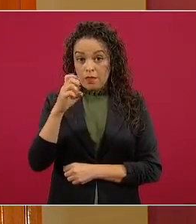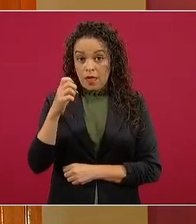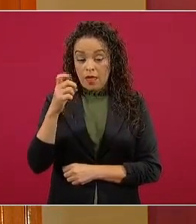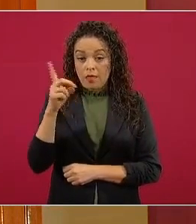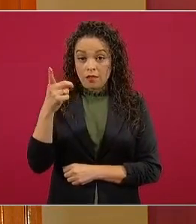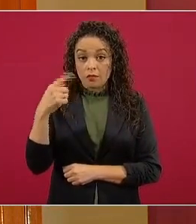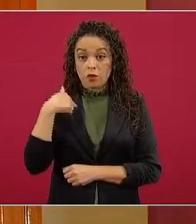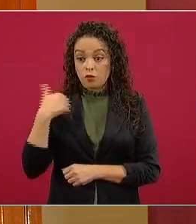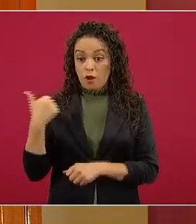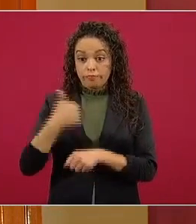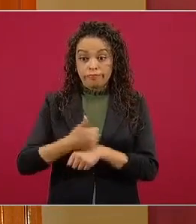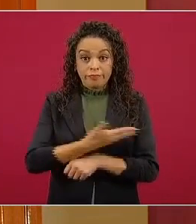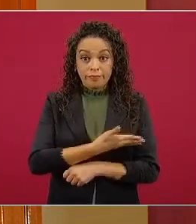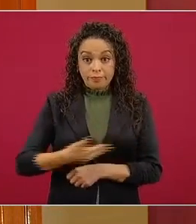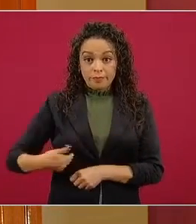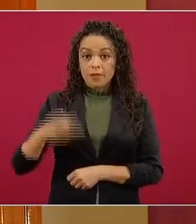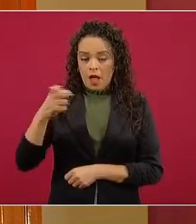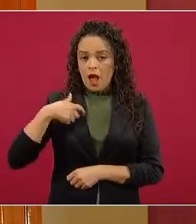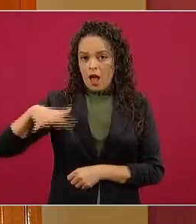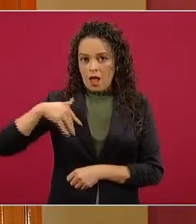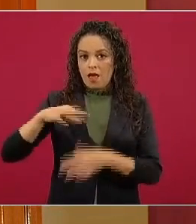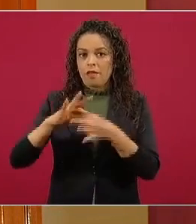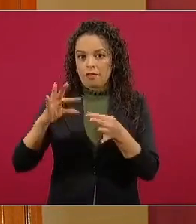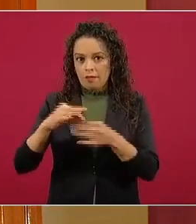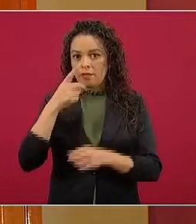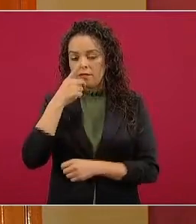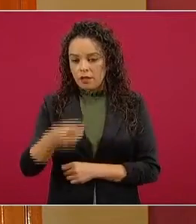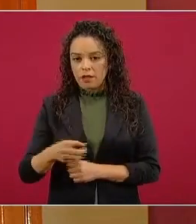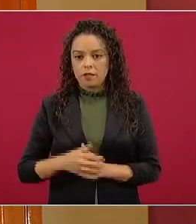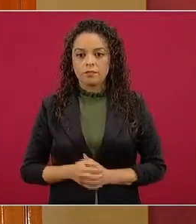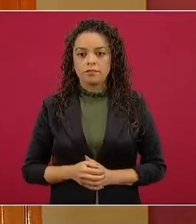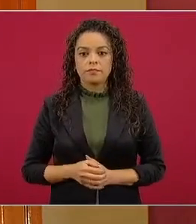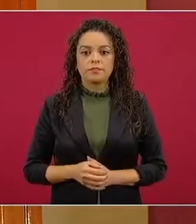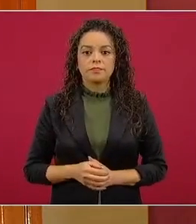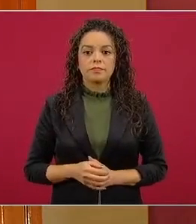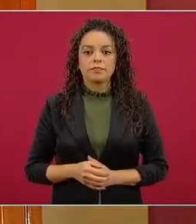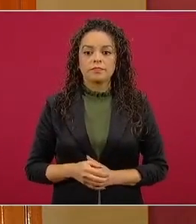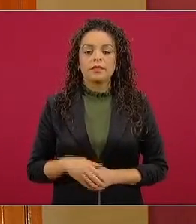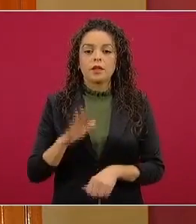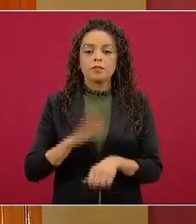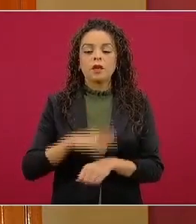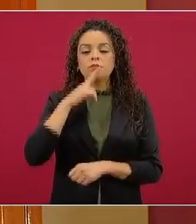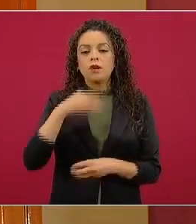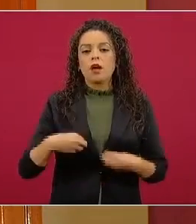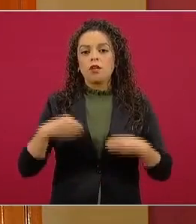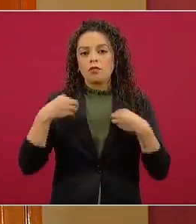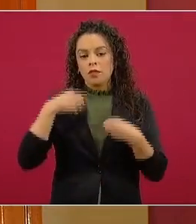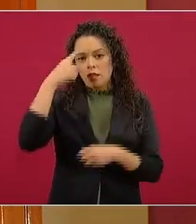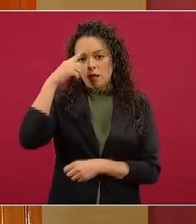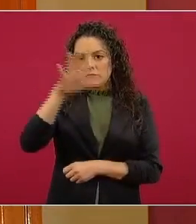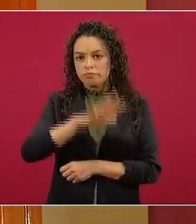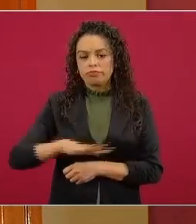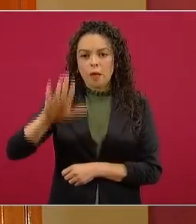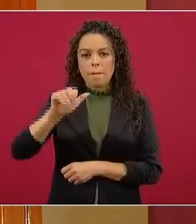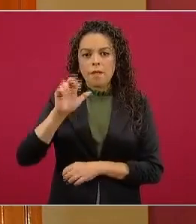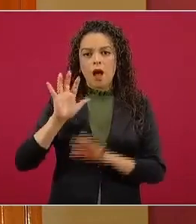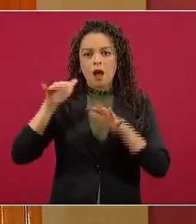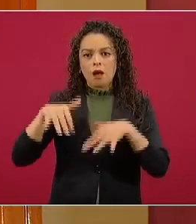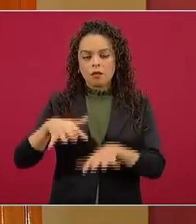Se fomentarán las actividades pesqueras para mejorar la vida de las comunidades costeras. Le acabamos de entregar